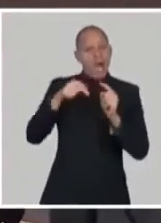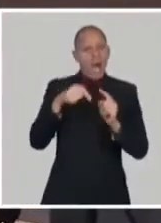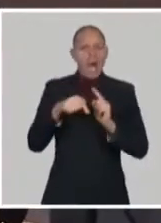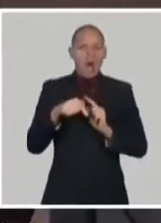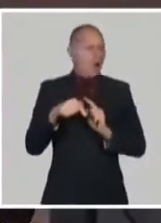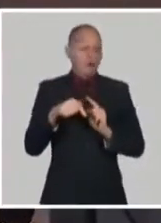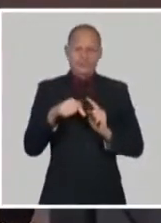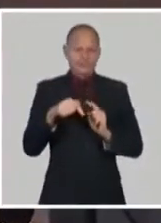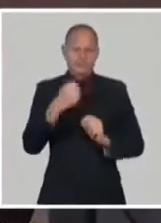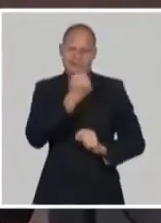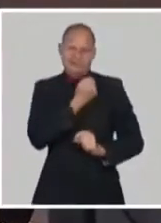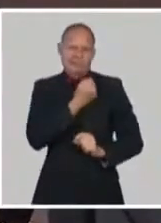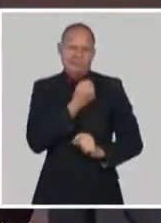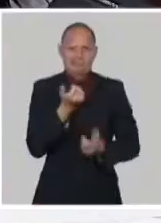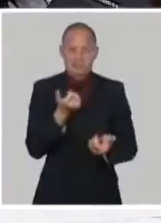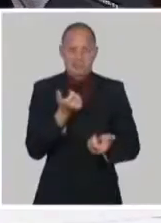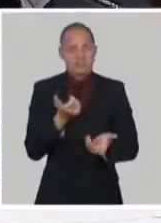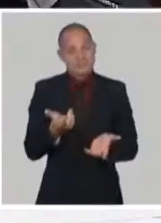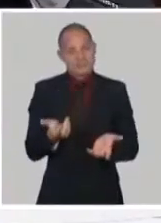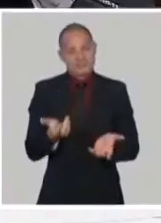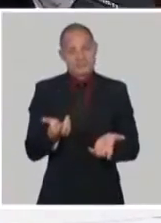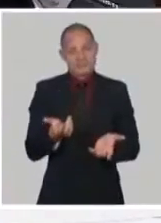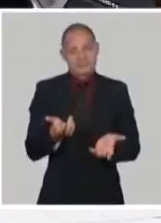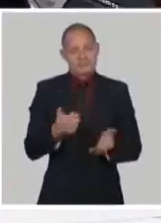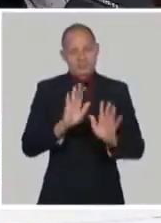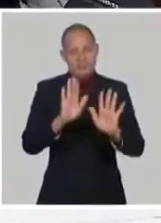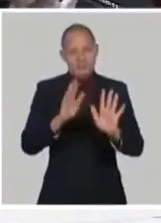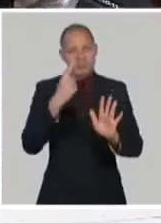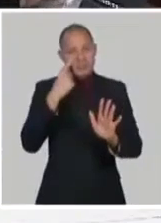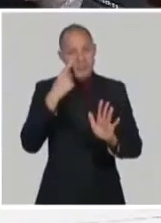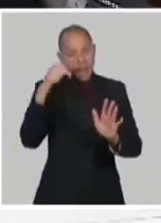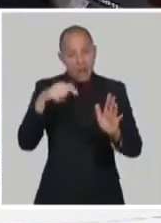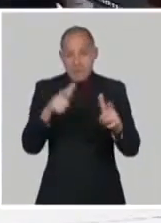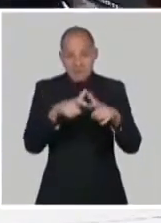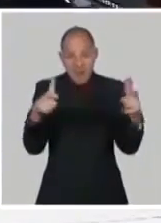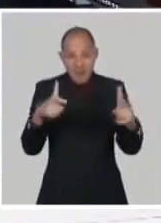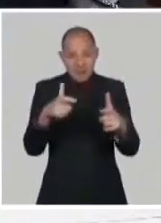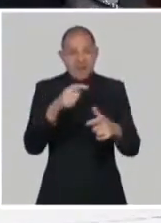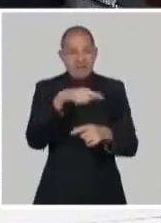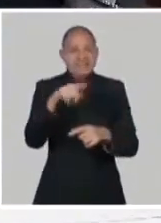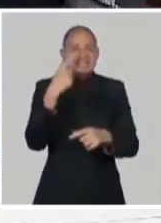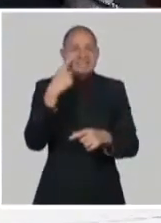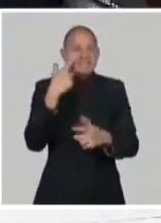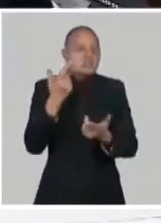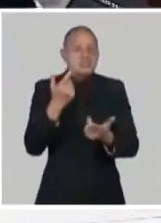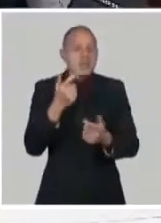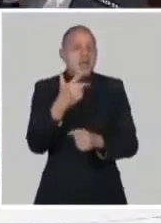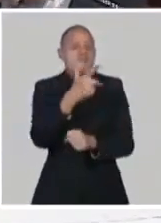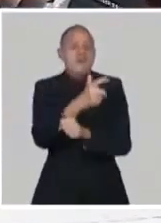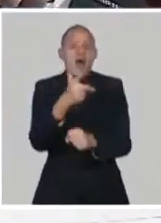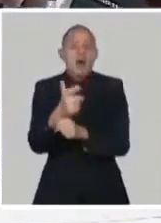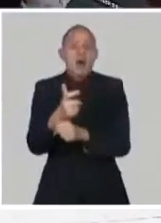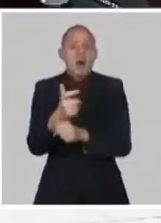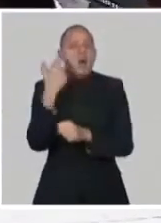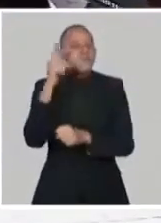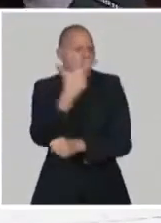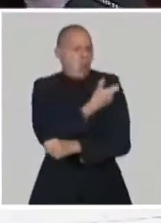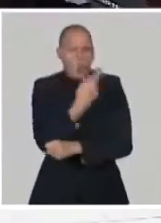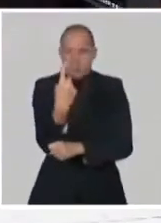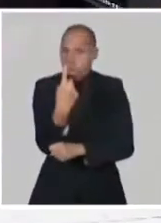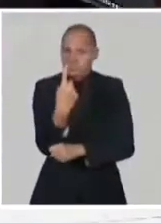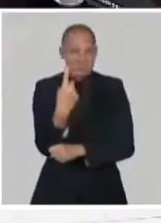ese es el elemento fundamental. Que ahora, para tener una dimensión, la mayoría de estas vacunas necesitan al menos dos dosis. Estamos hablando que se necesitaría,